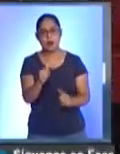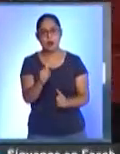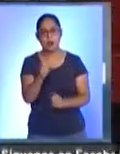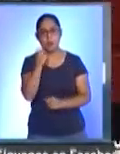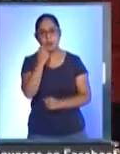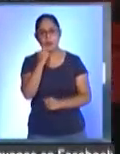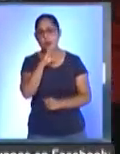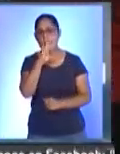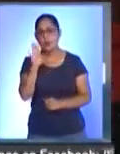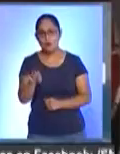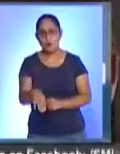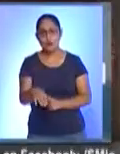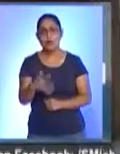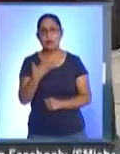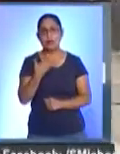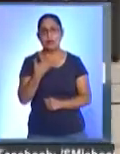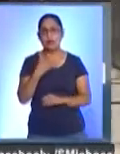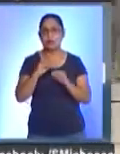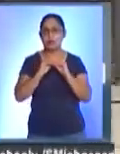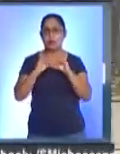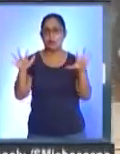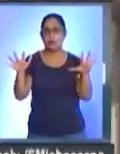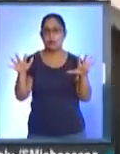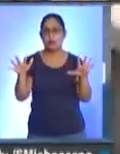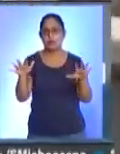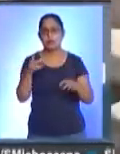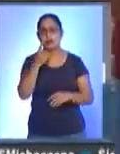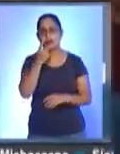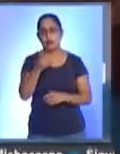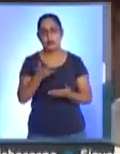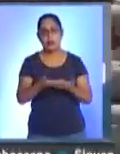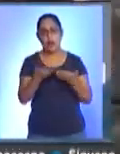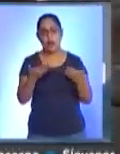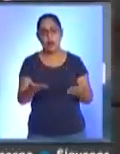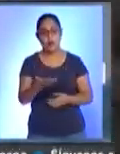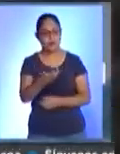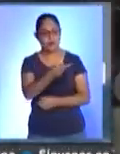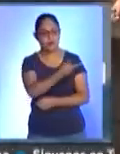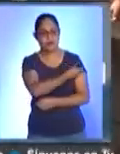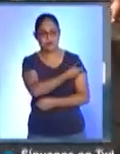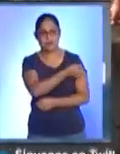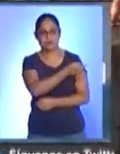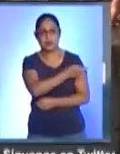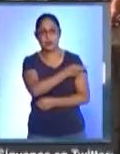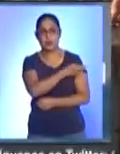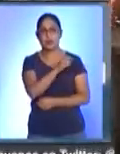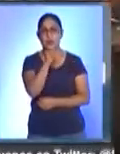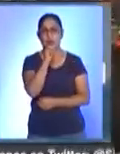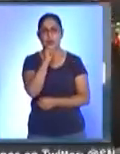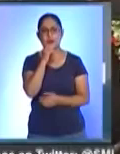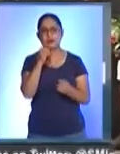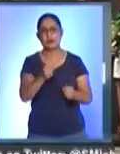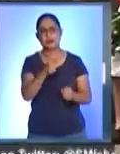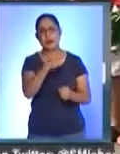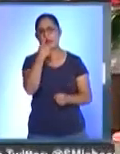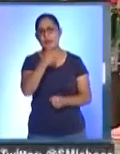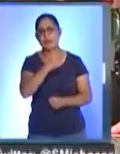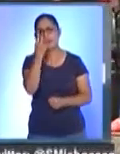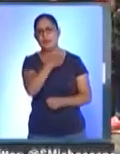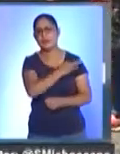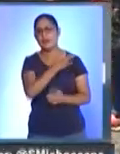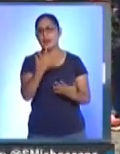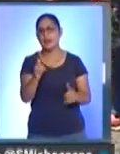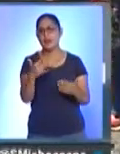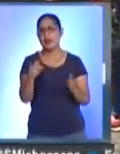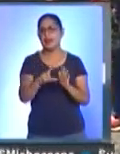han resonado en las últimas semanas. Apostar todo a un biológico que sigue en desarrollo es el error que muchos han cometido. Así